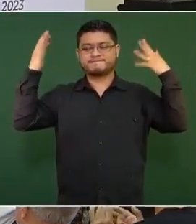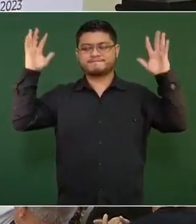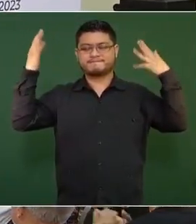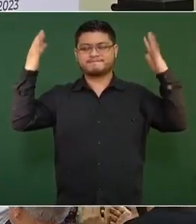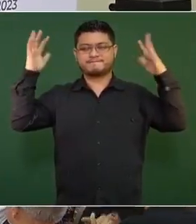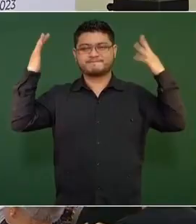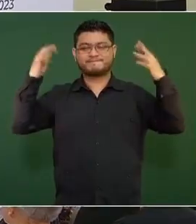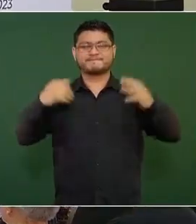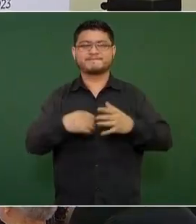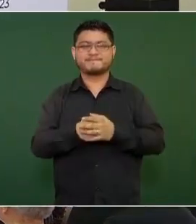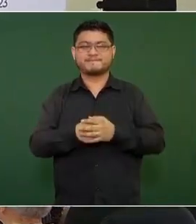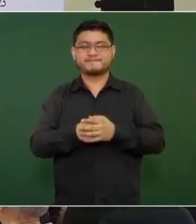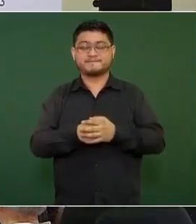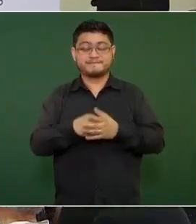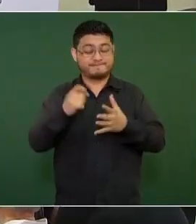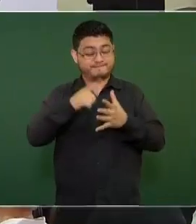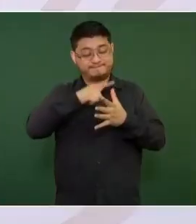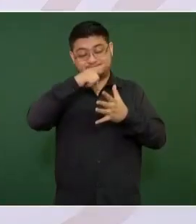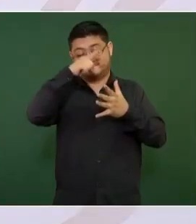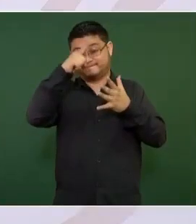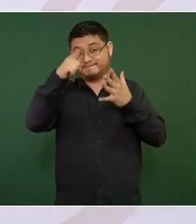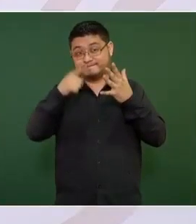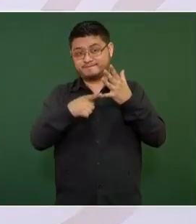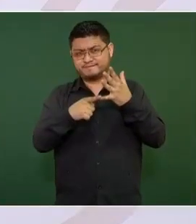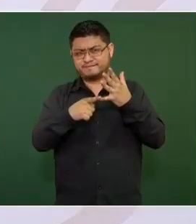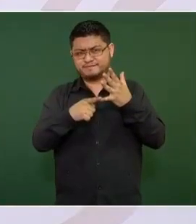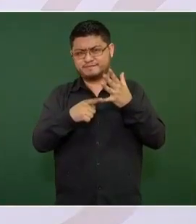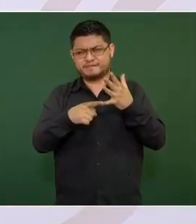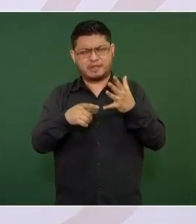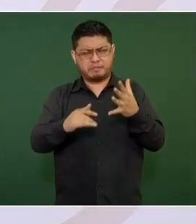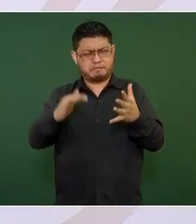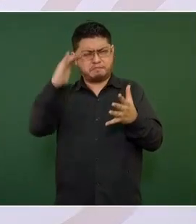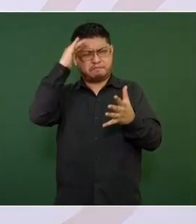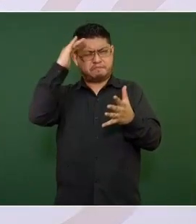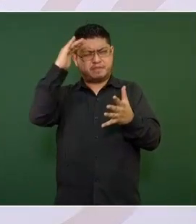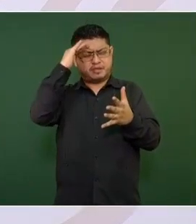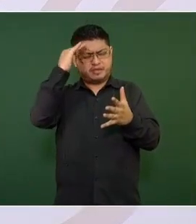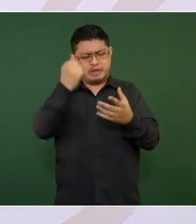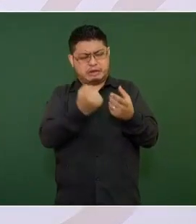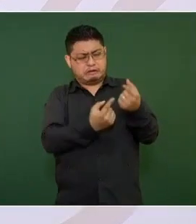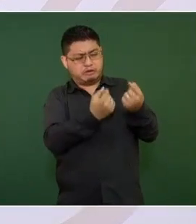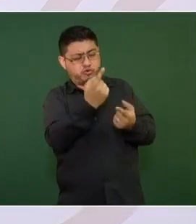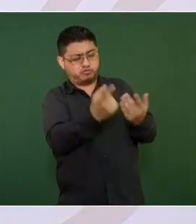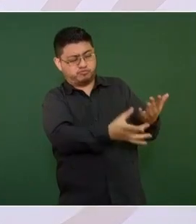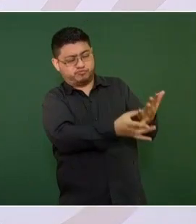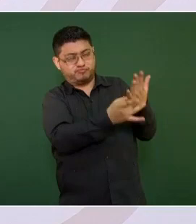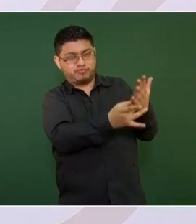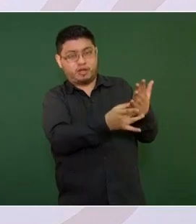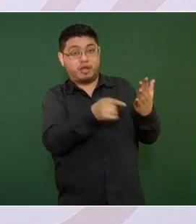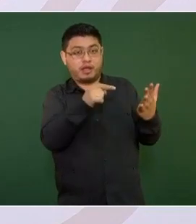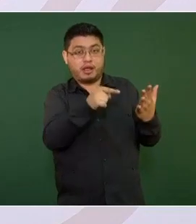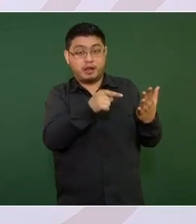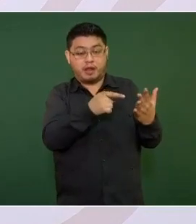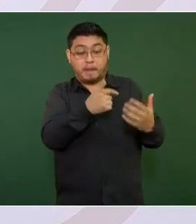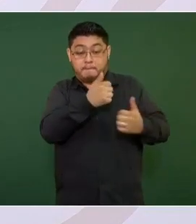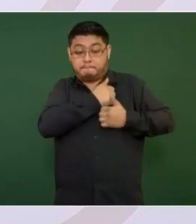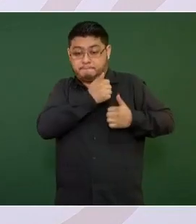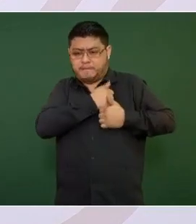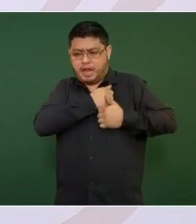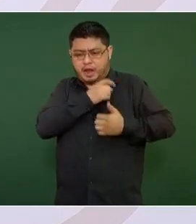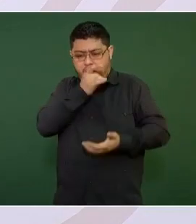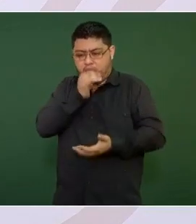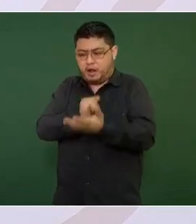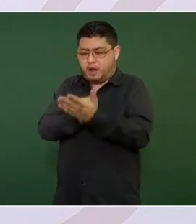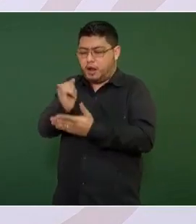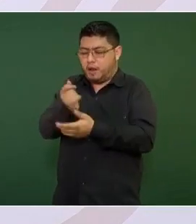En fin, en vez de militarizar al país como sostienen nuestros opositores, estamos dejando